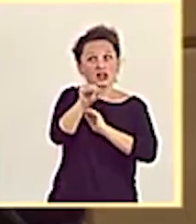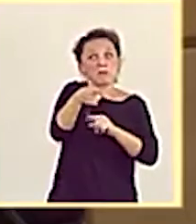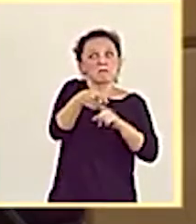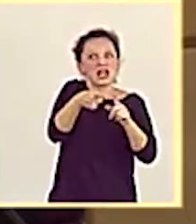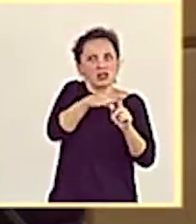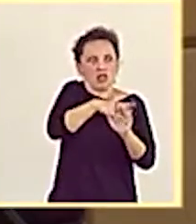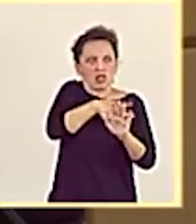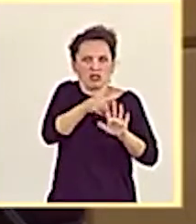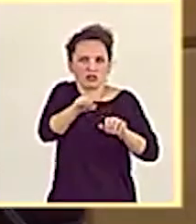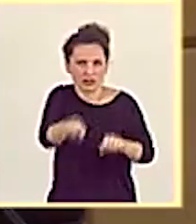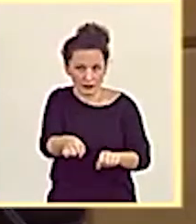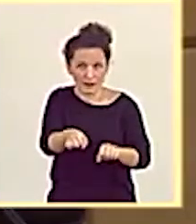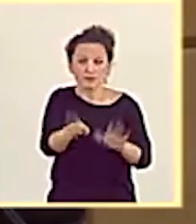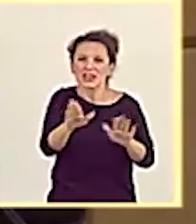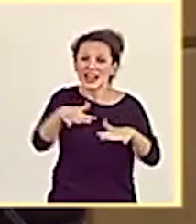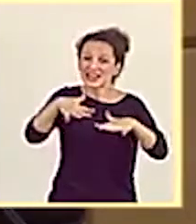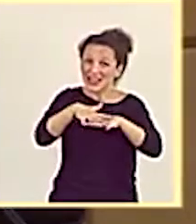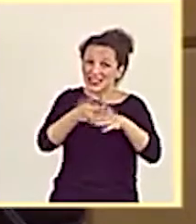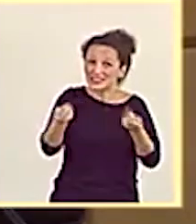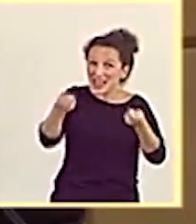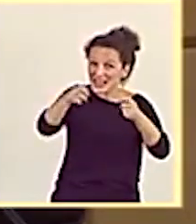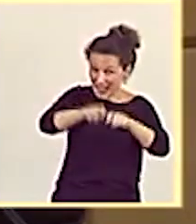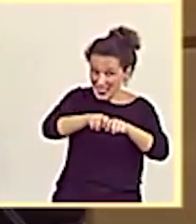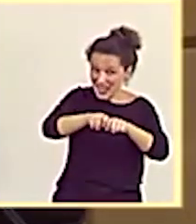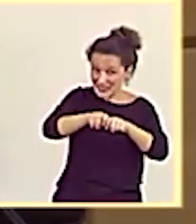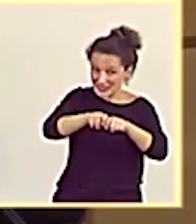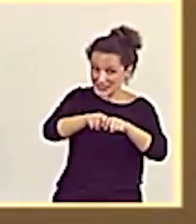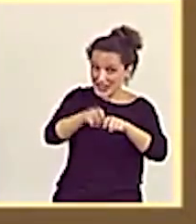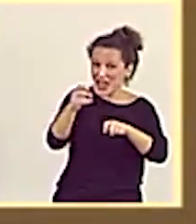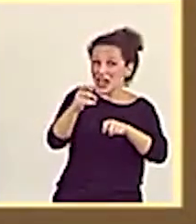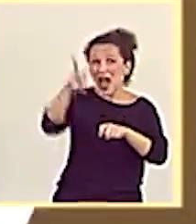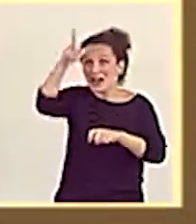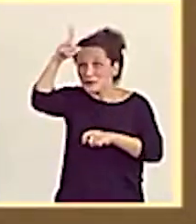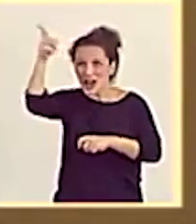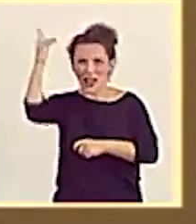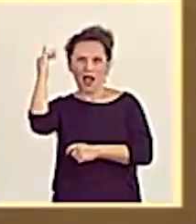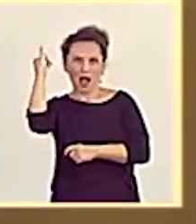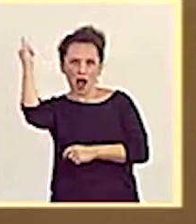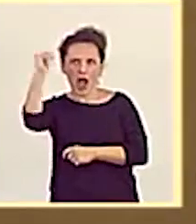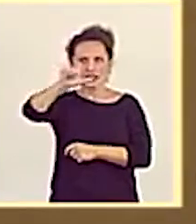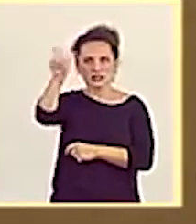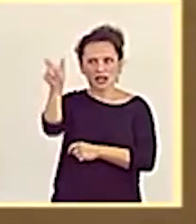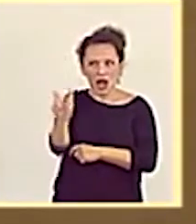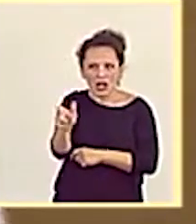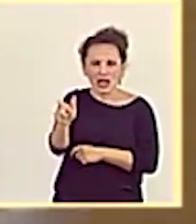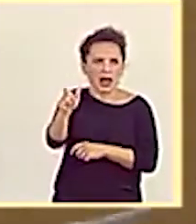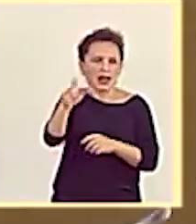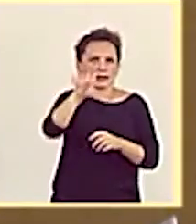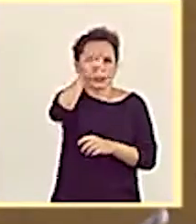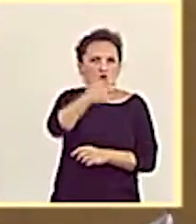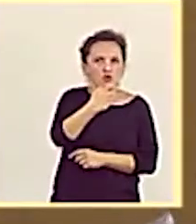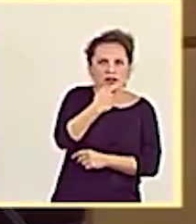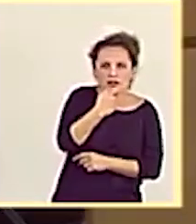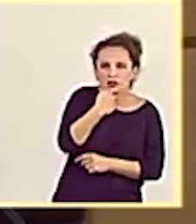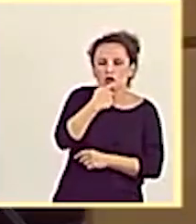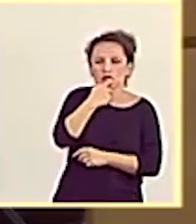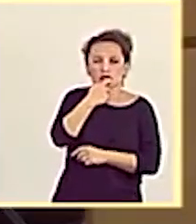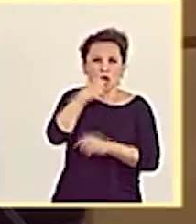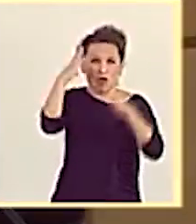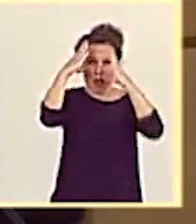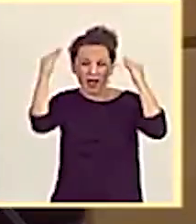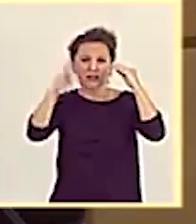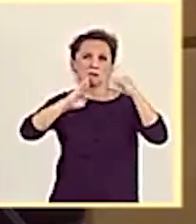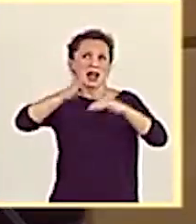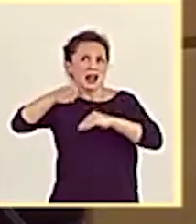Señora ministra, hay redes cerradas desde hace más de una década en Alemania, Italia, Reino Unido, Países